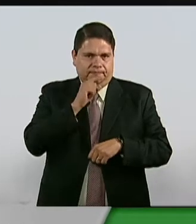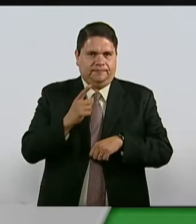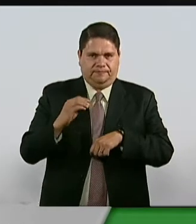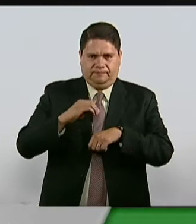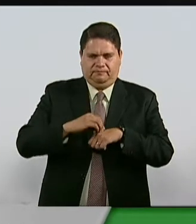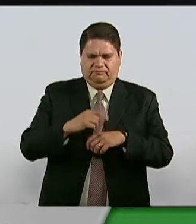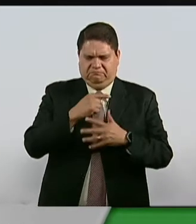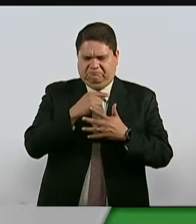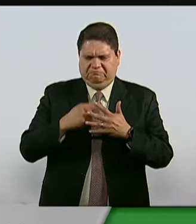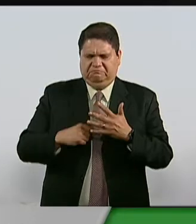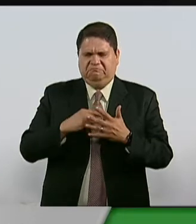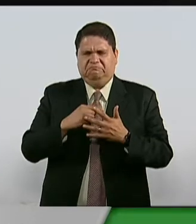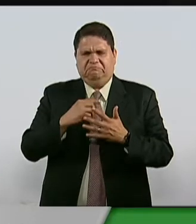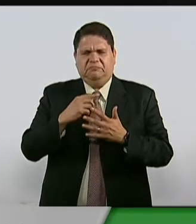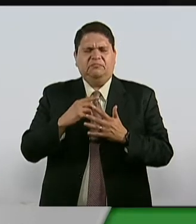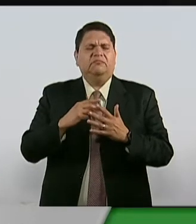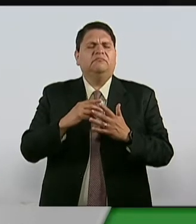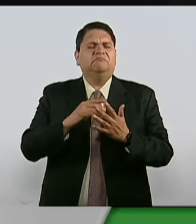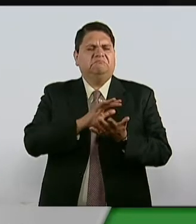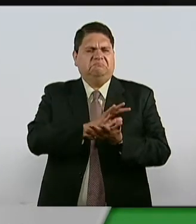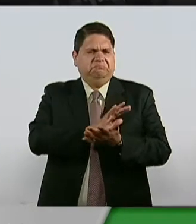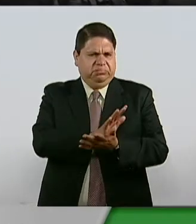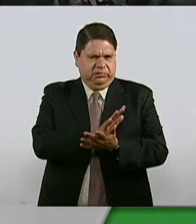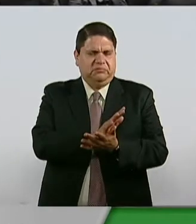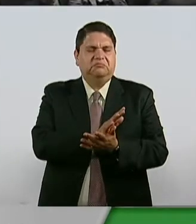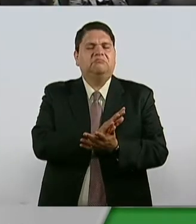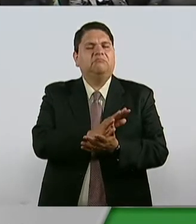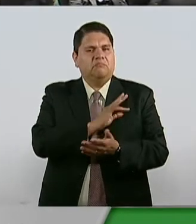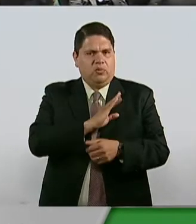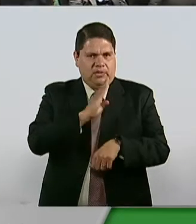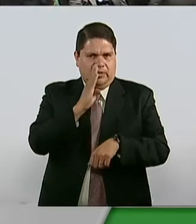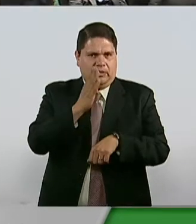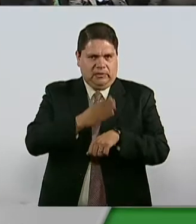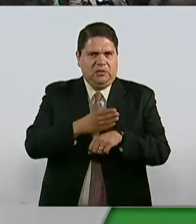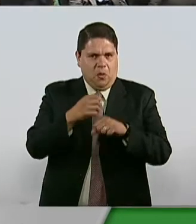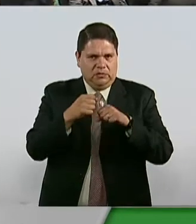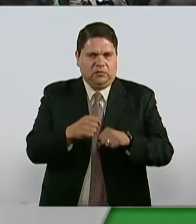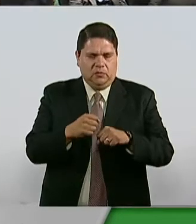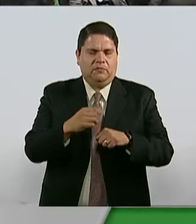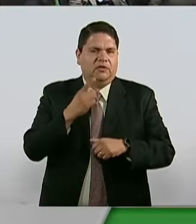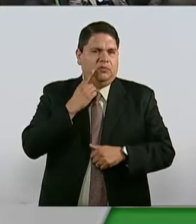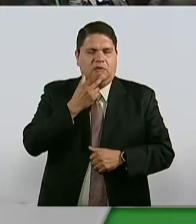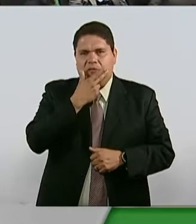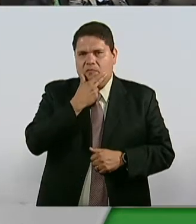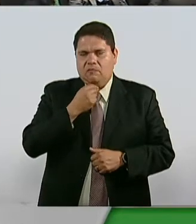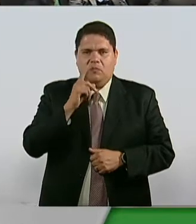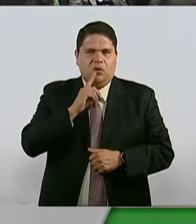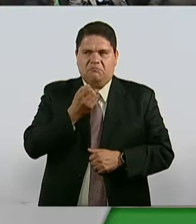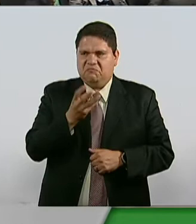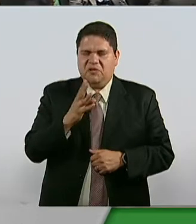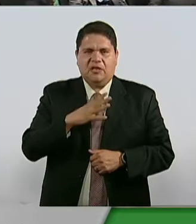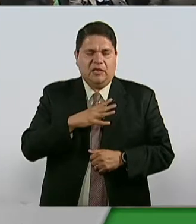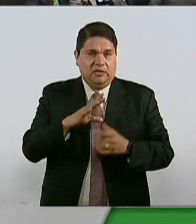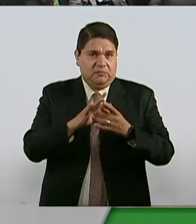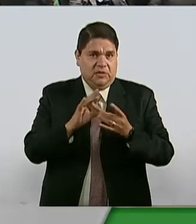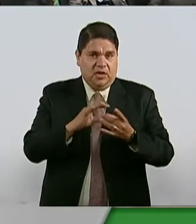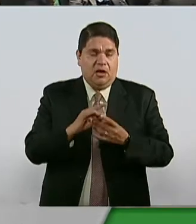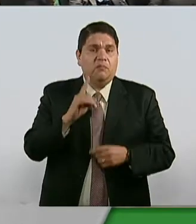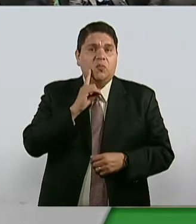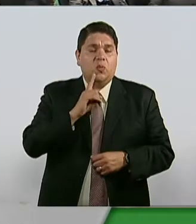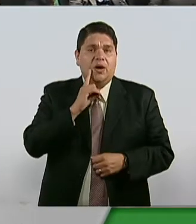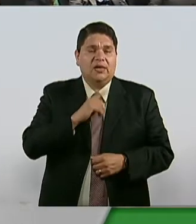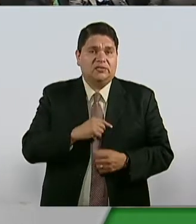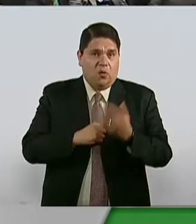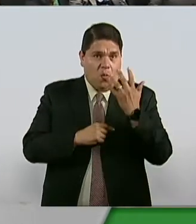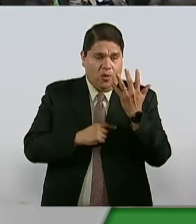transgresión a los principios y programas establecidos será sancionada. Diputadas recordaron que en nuestro país una adecuada cuatro mujeres ha sido